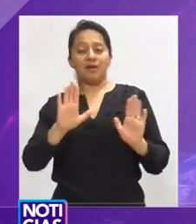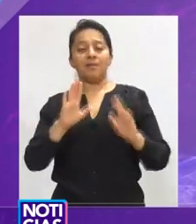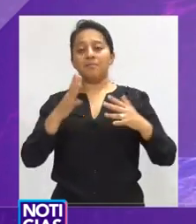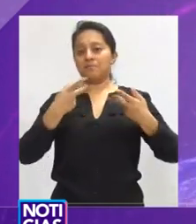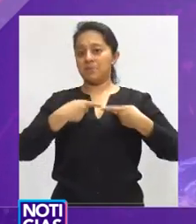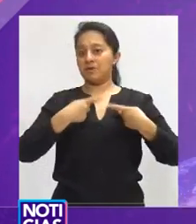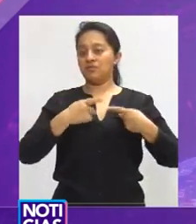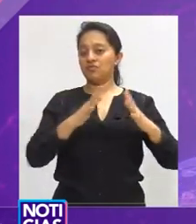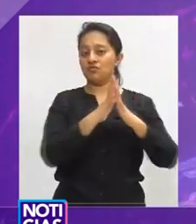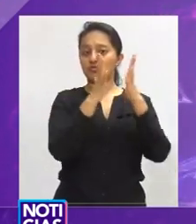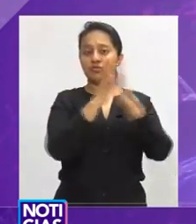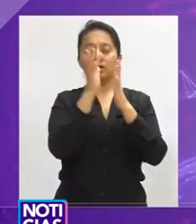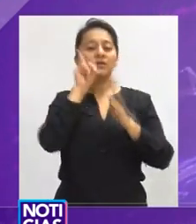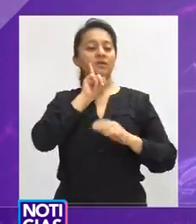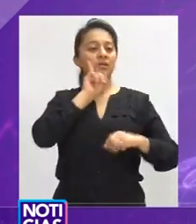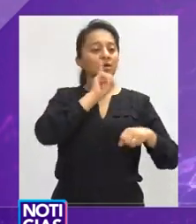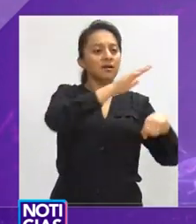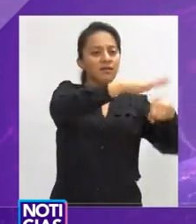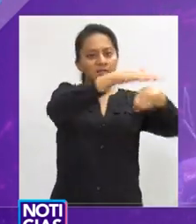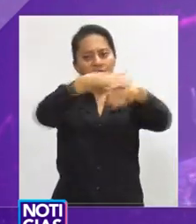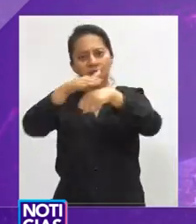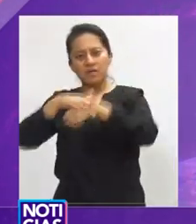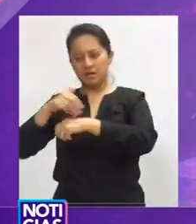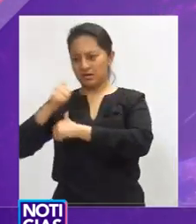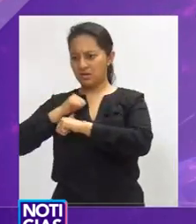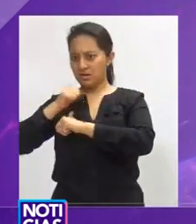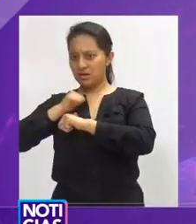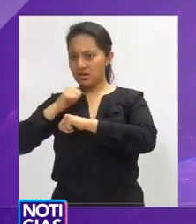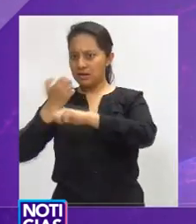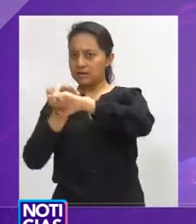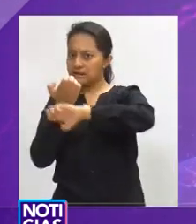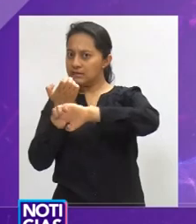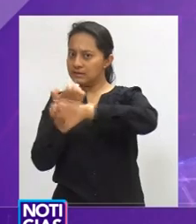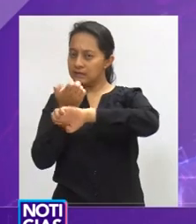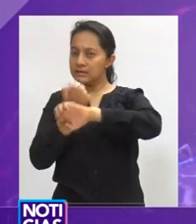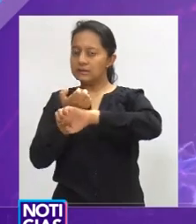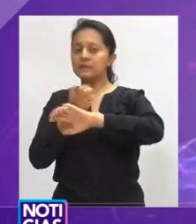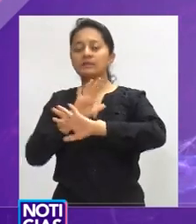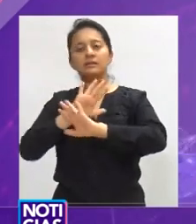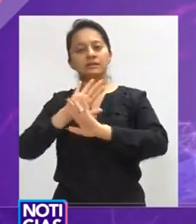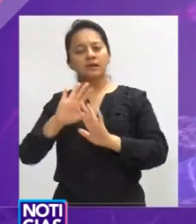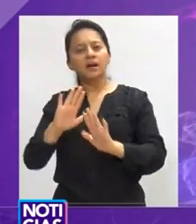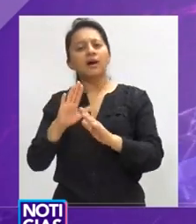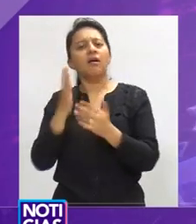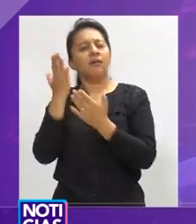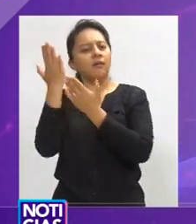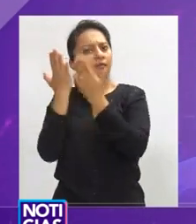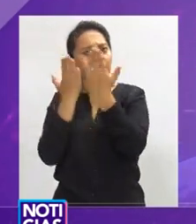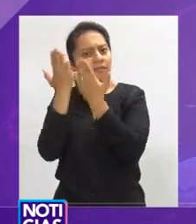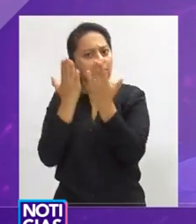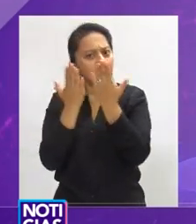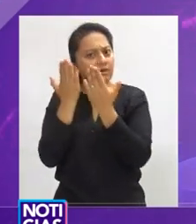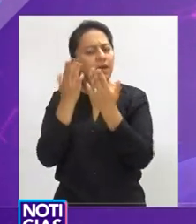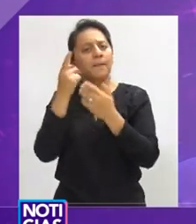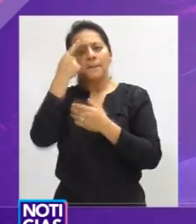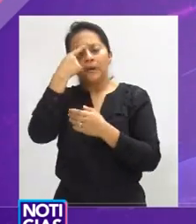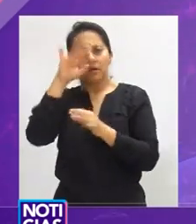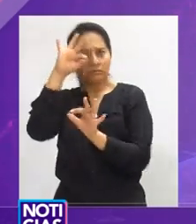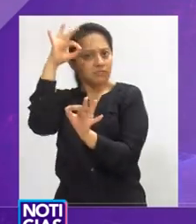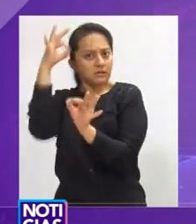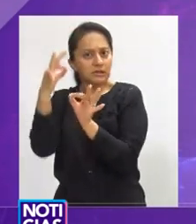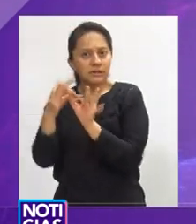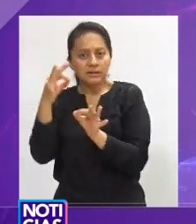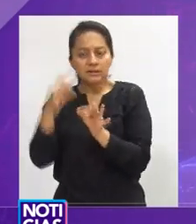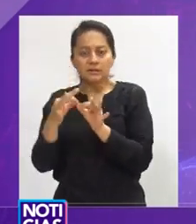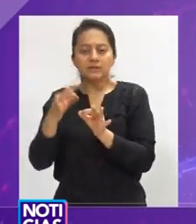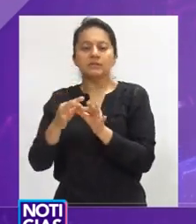evento las participantes también acordaron hacer un llamado a las autoridades locales y federales para que realicen acciones contundentes encaminadas